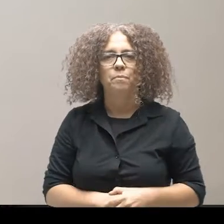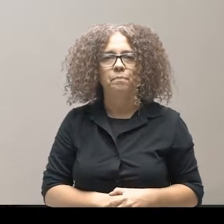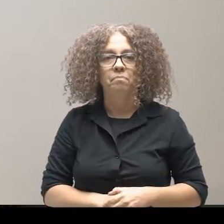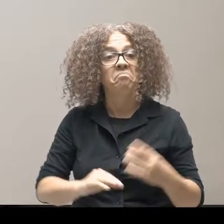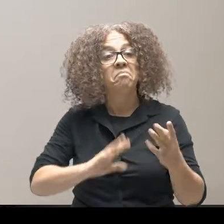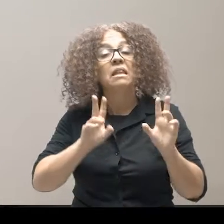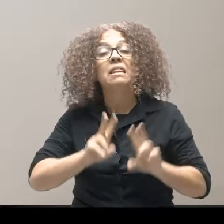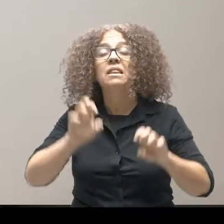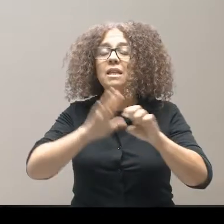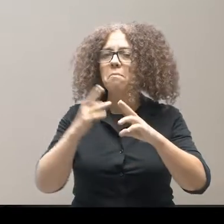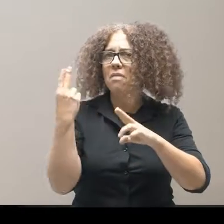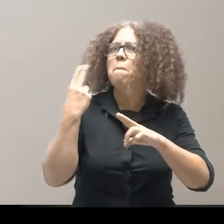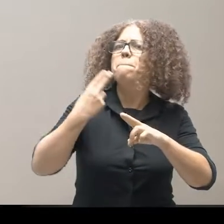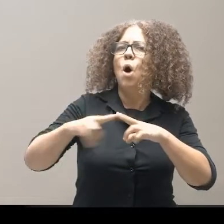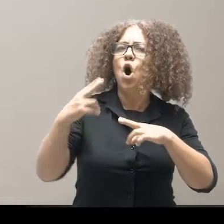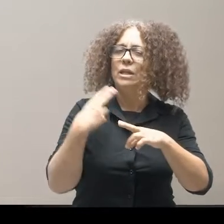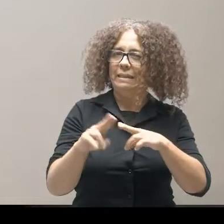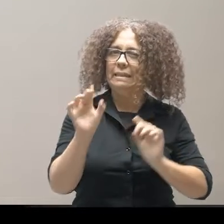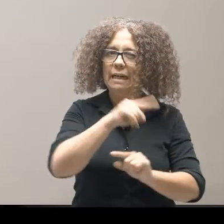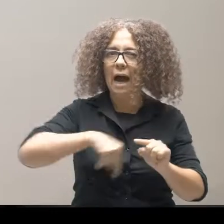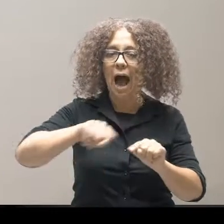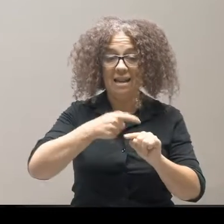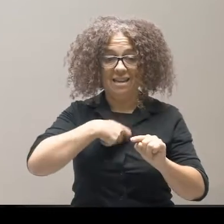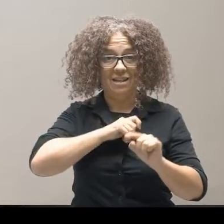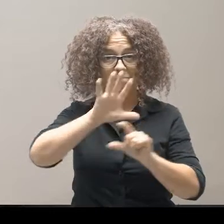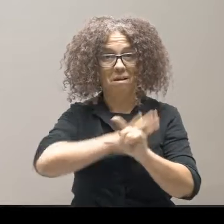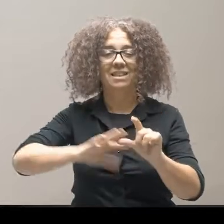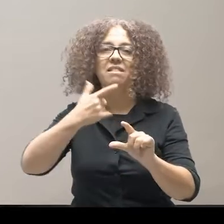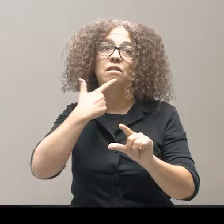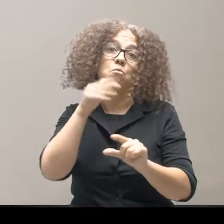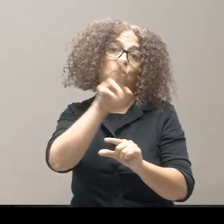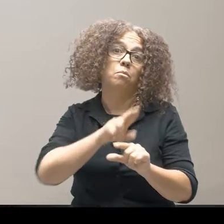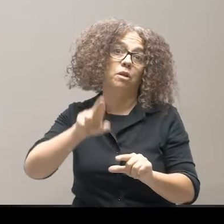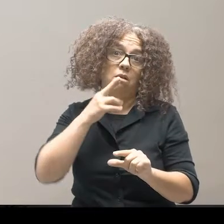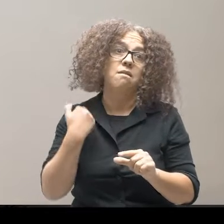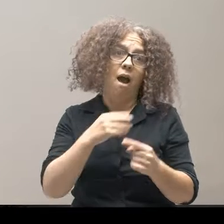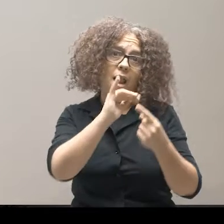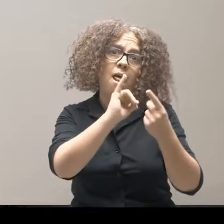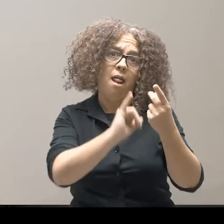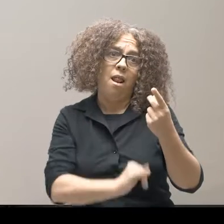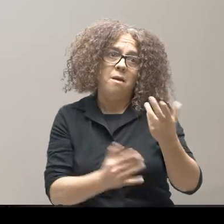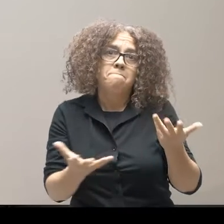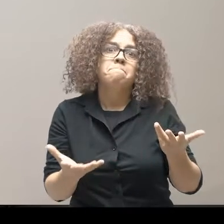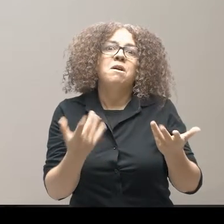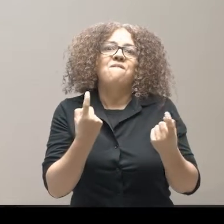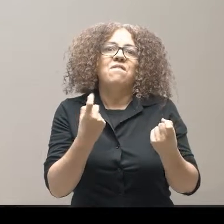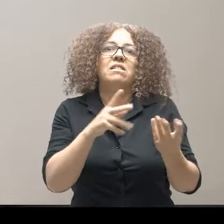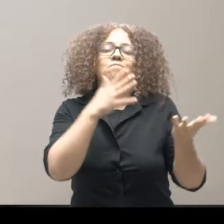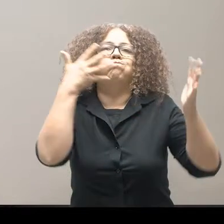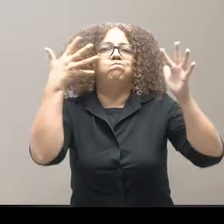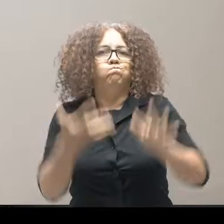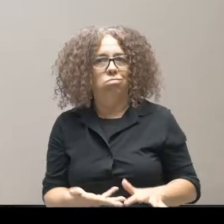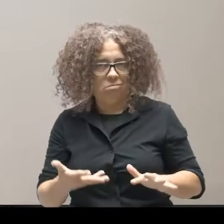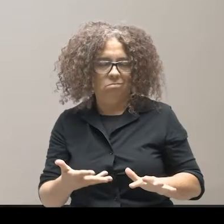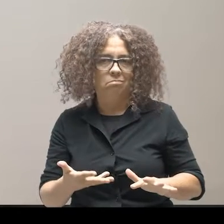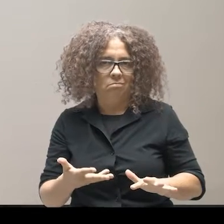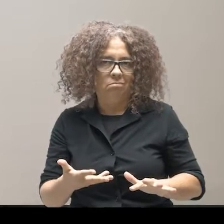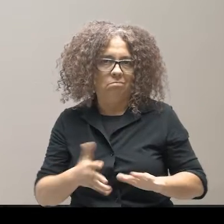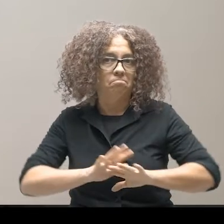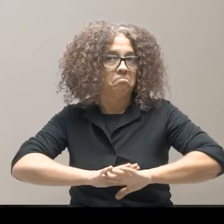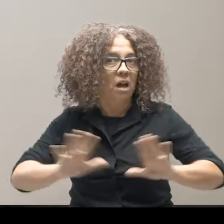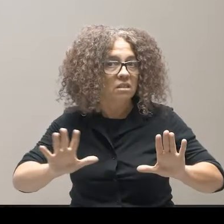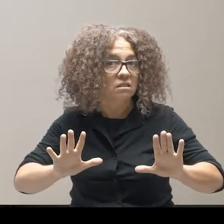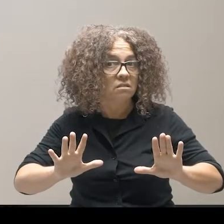lo que hace políticas, en nuestro país siempre decimos que ya las tenemos, pero no se encuentran implementadas,